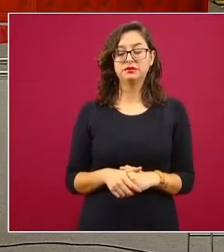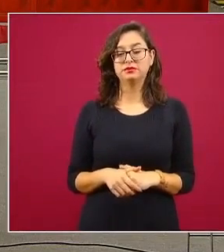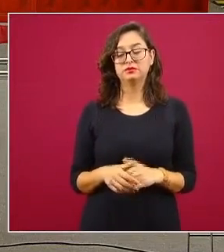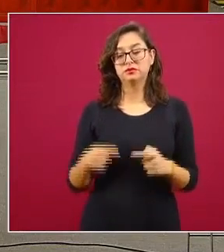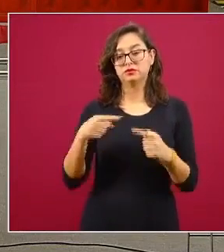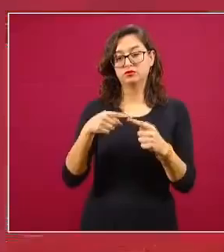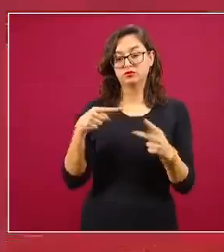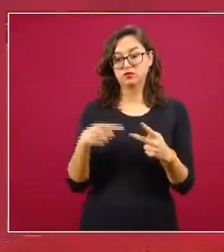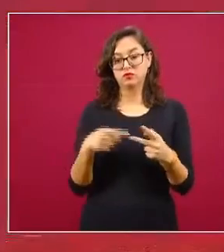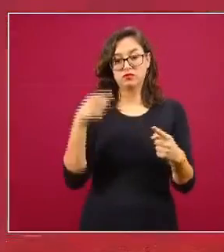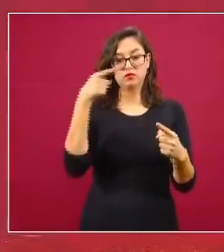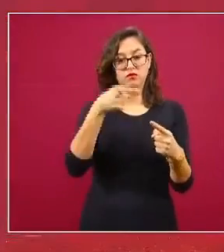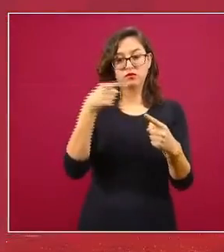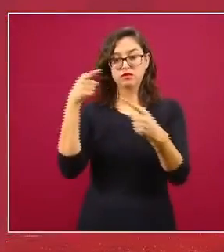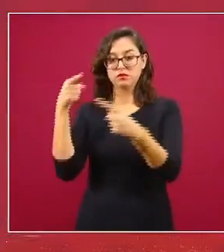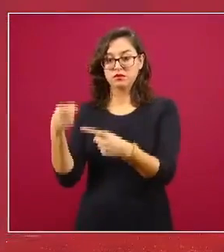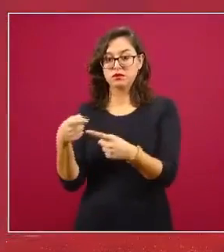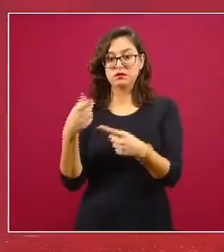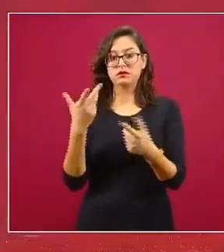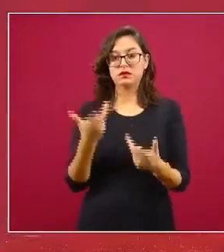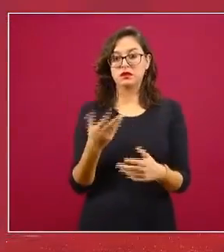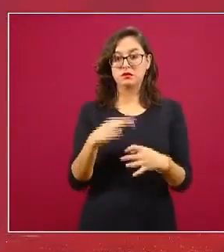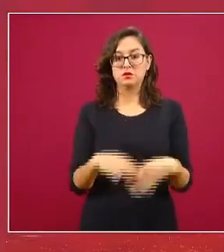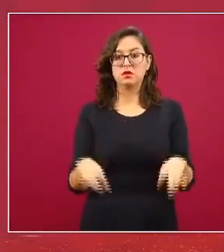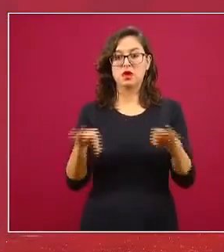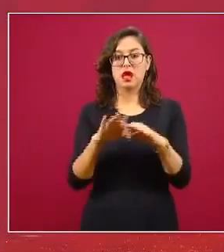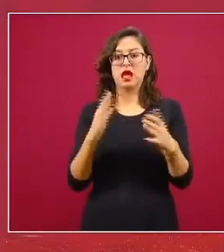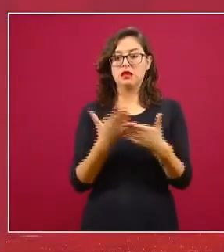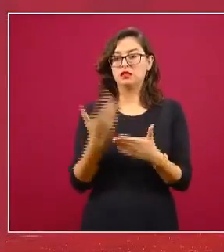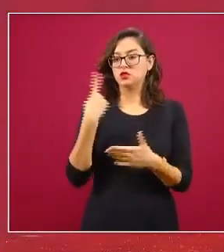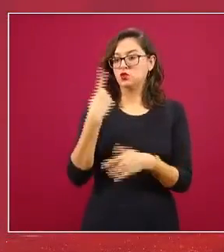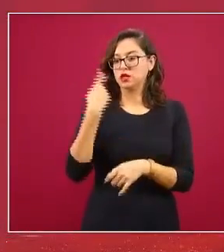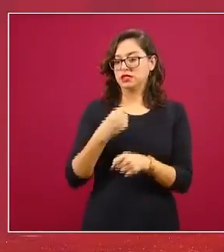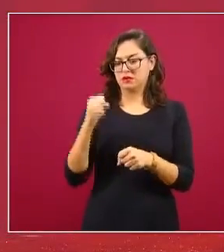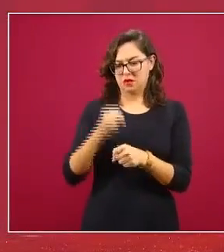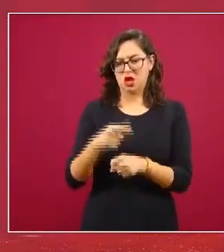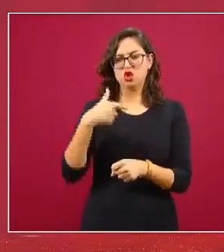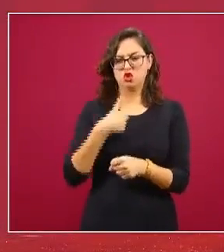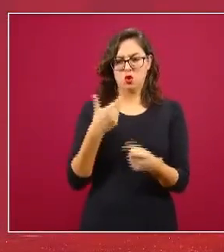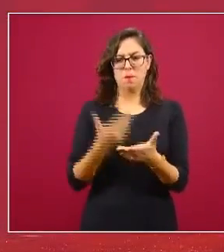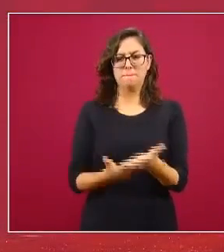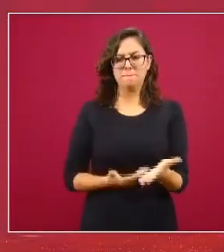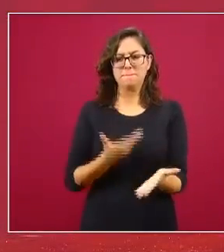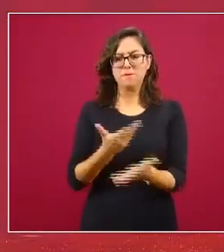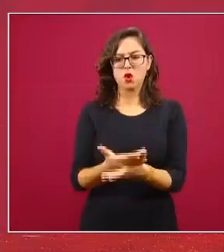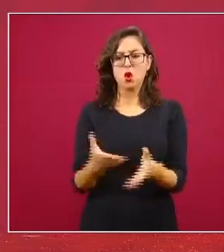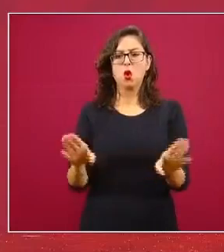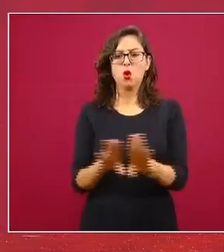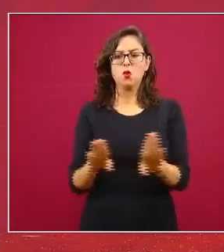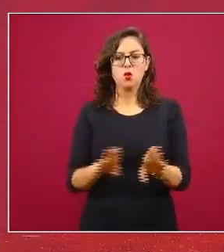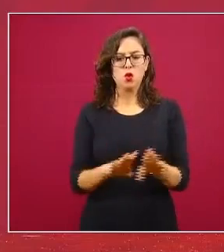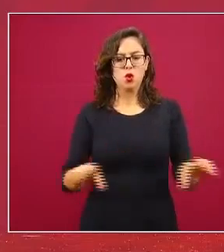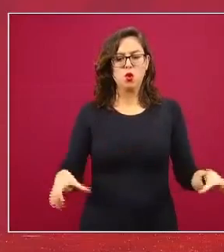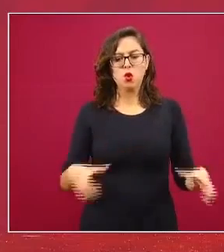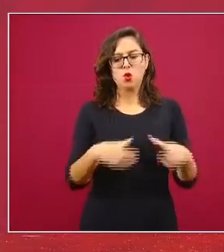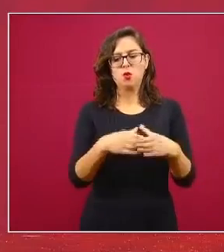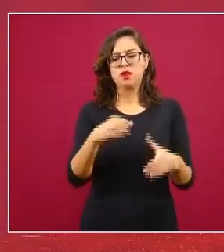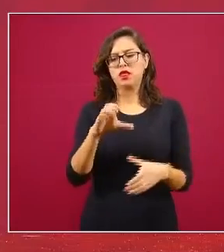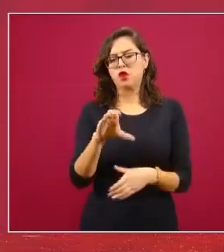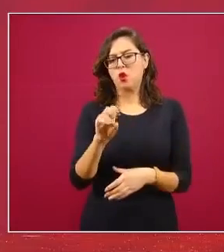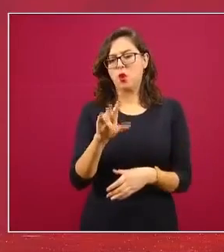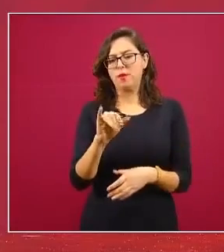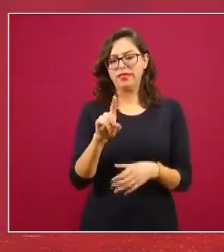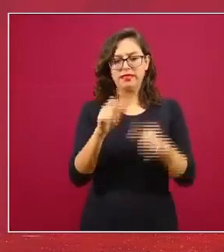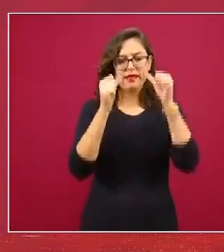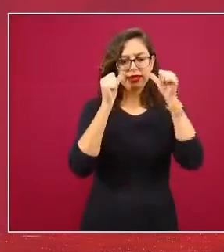núcleos básicos, uno el que yo mismo presenté hace ya más de una semana, que es el abordaje comunitario de COVID, pero